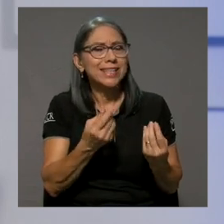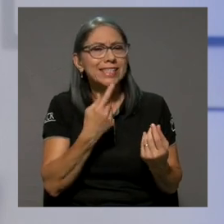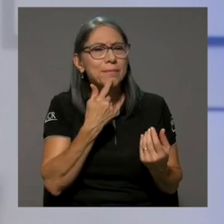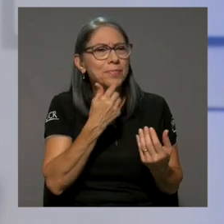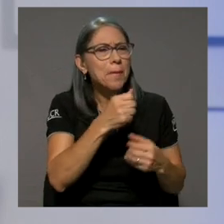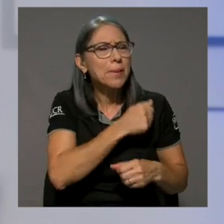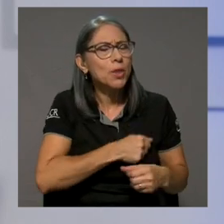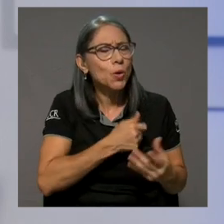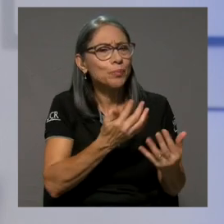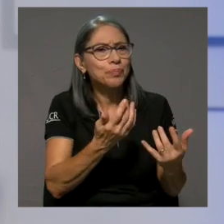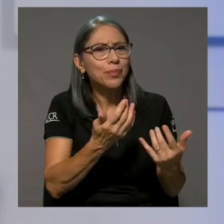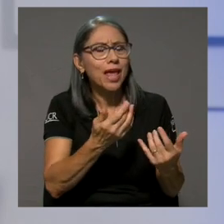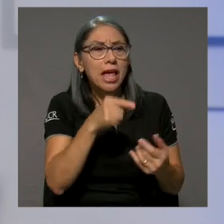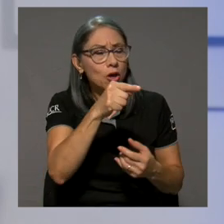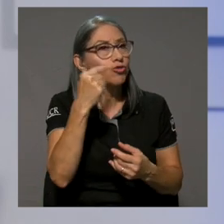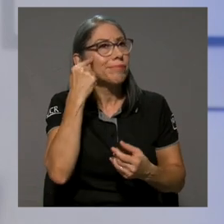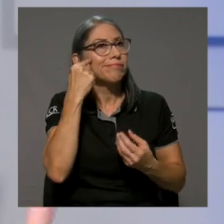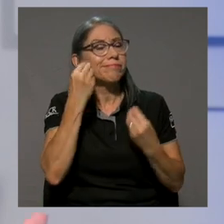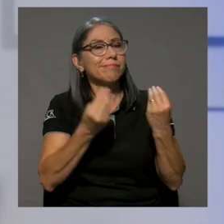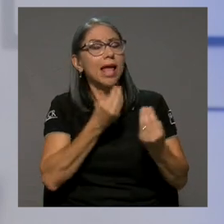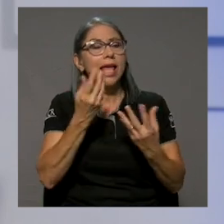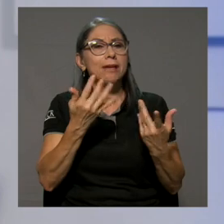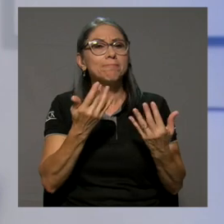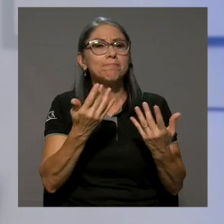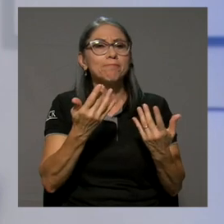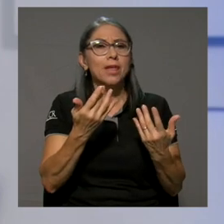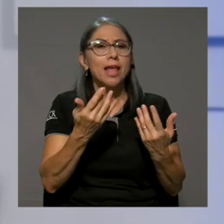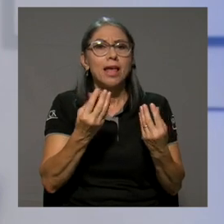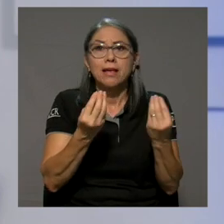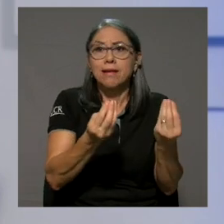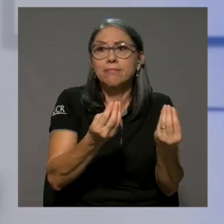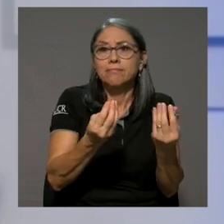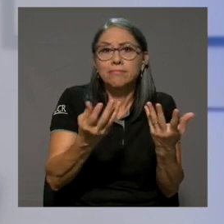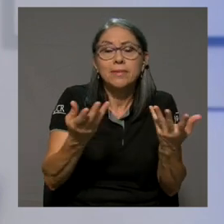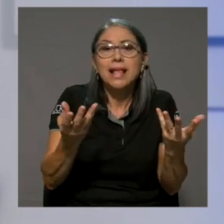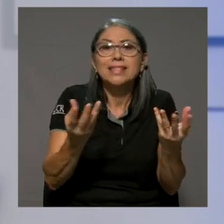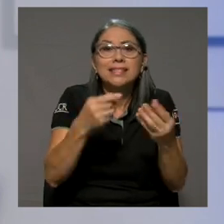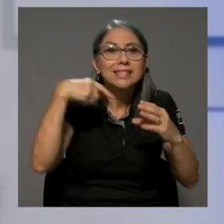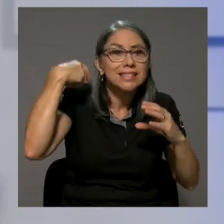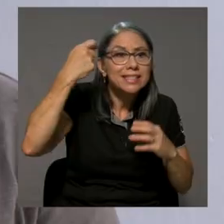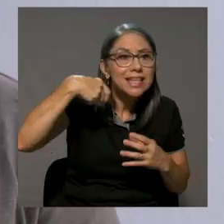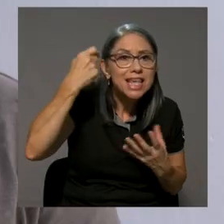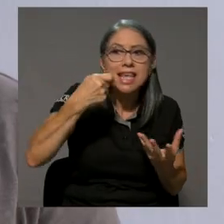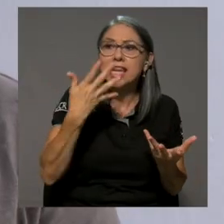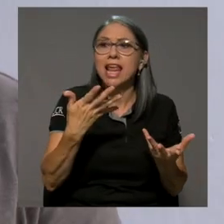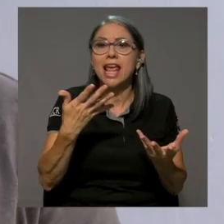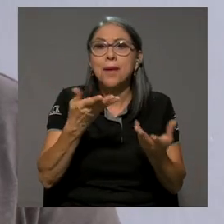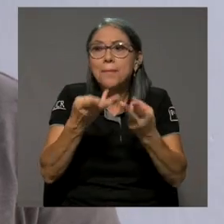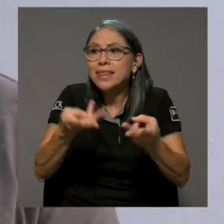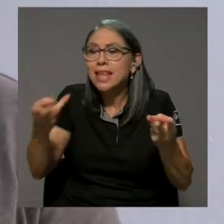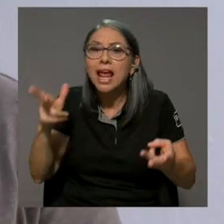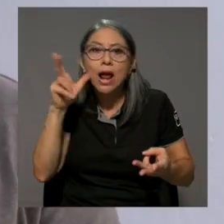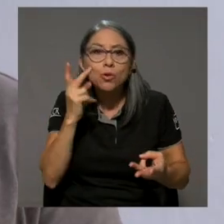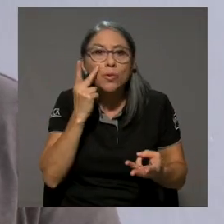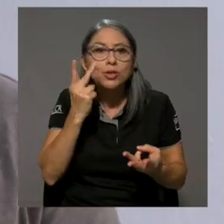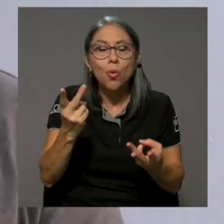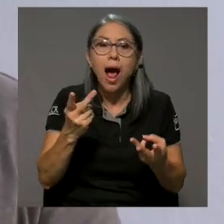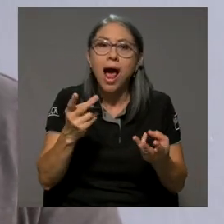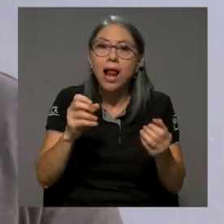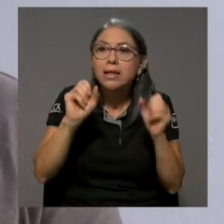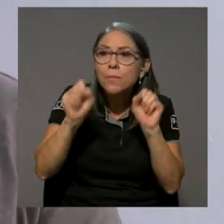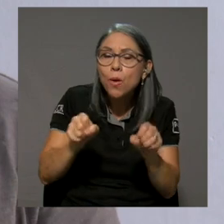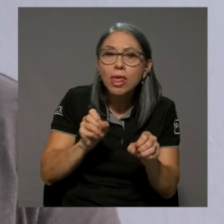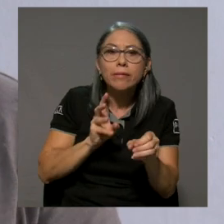se dice, perdón? Que valores la cantidad, digamos, de cine y de material audiovisual, digamos, que ahora se está